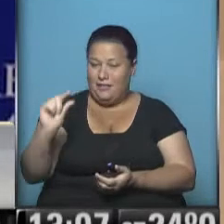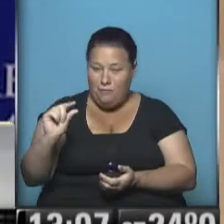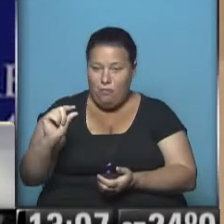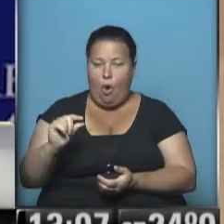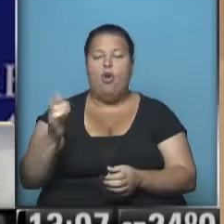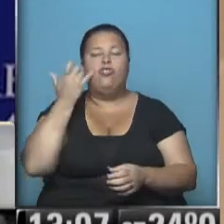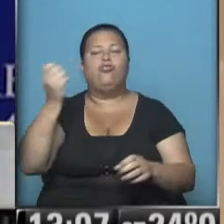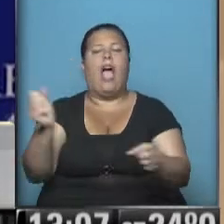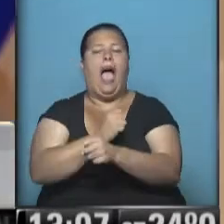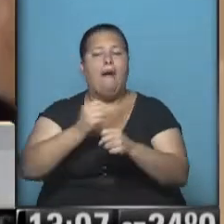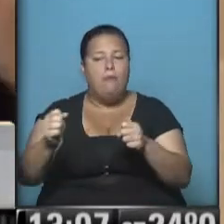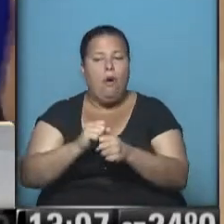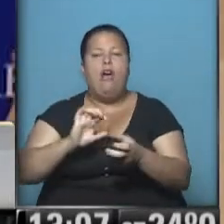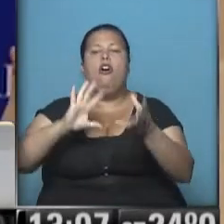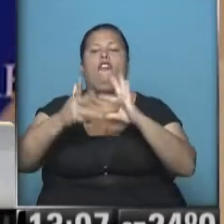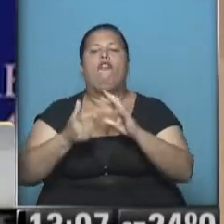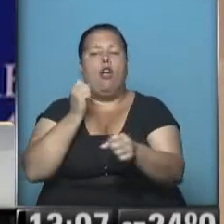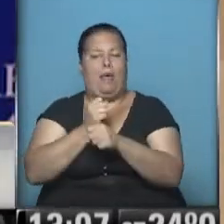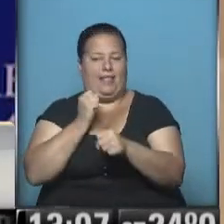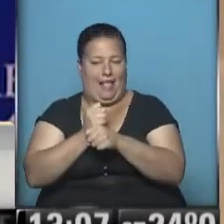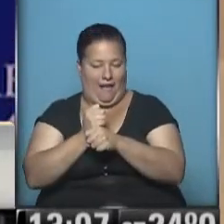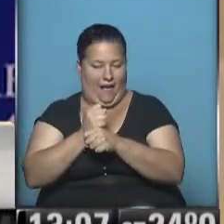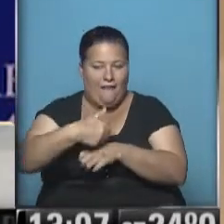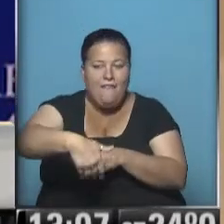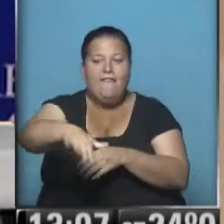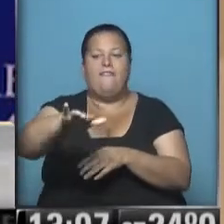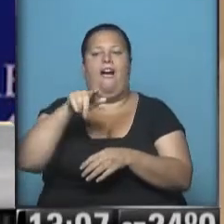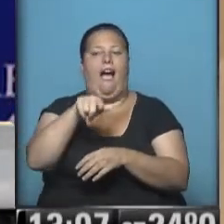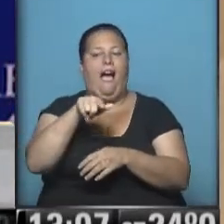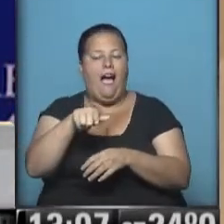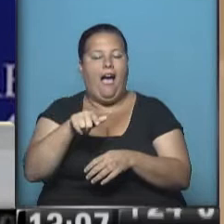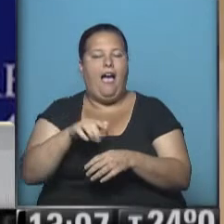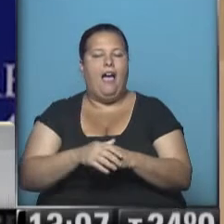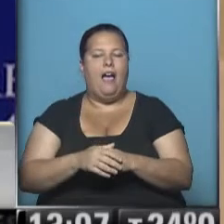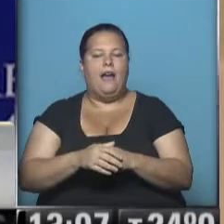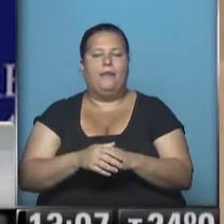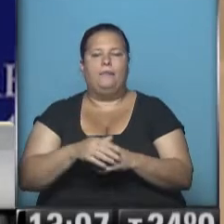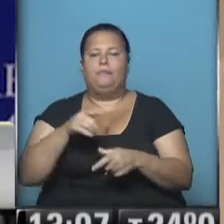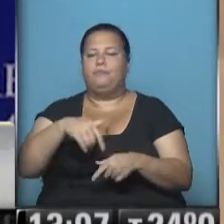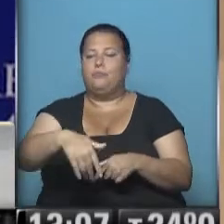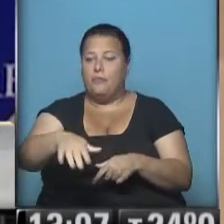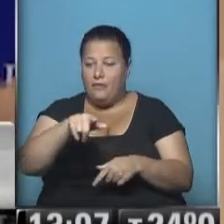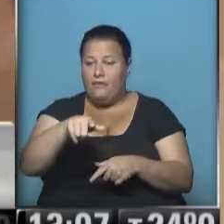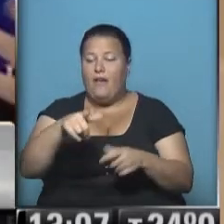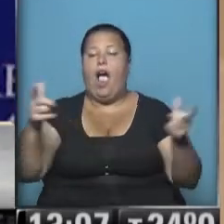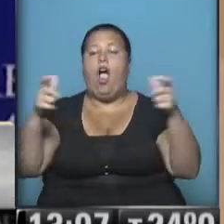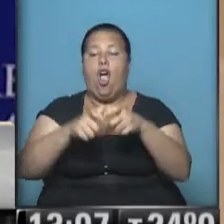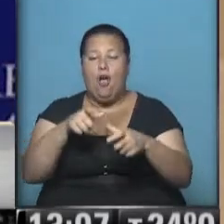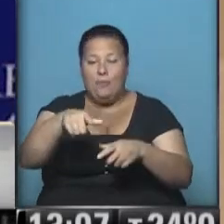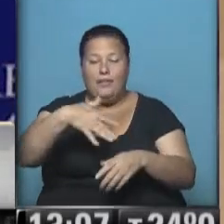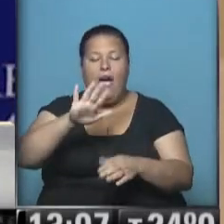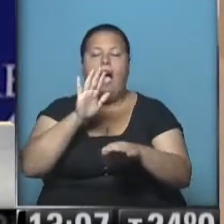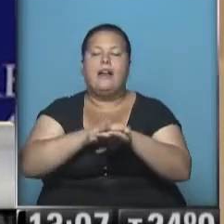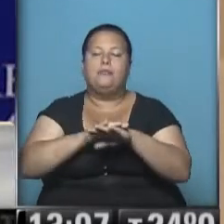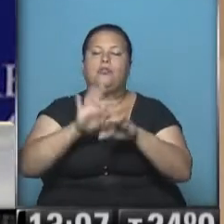se aprobó la forma de trabajo que va a tener el comité que se encargue